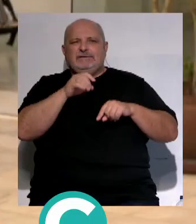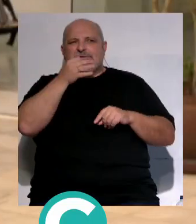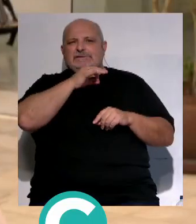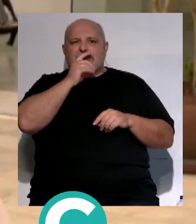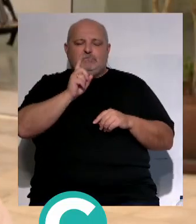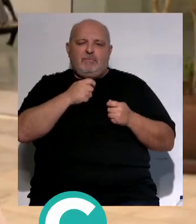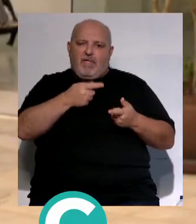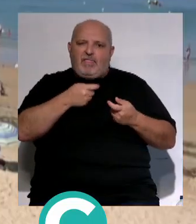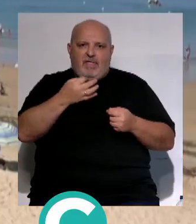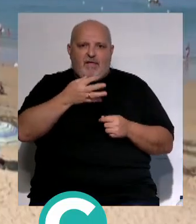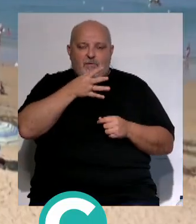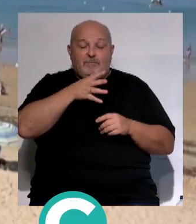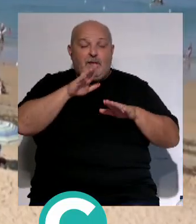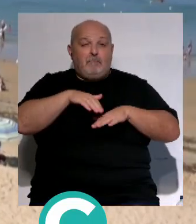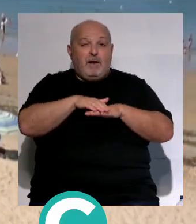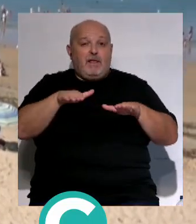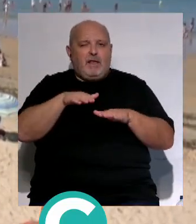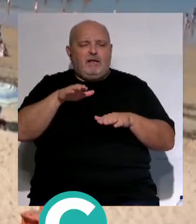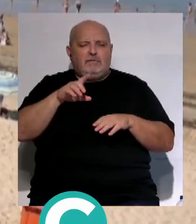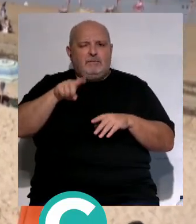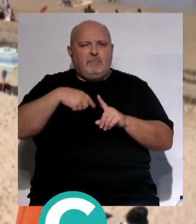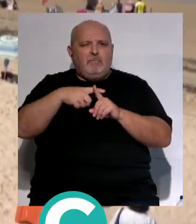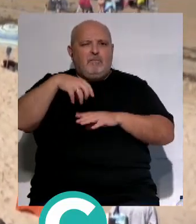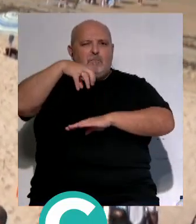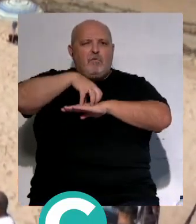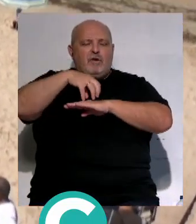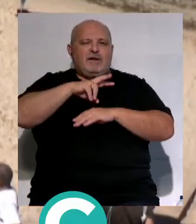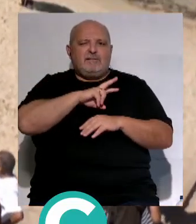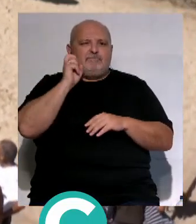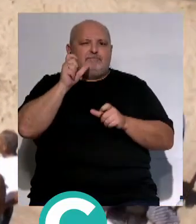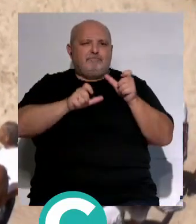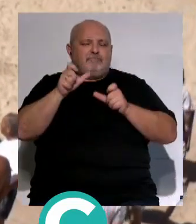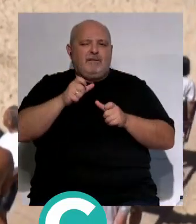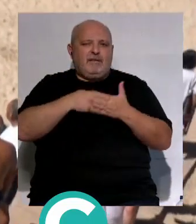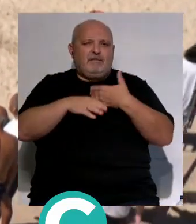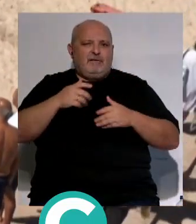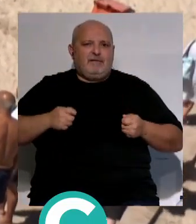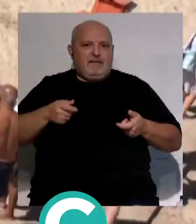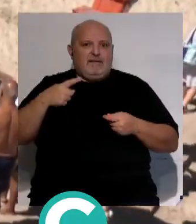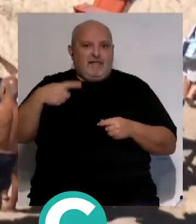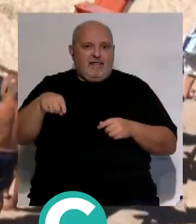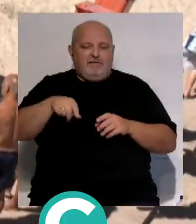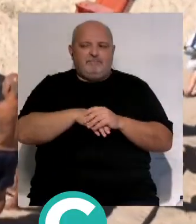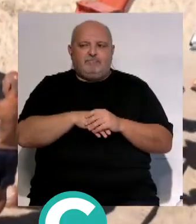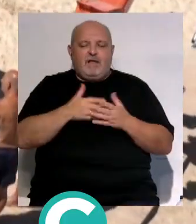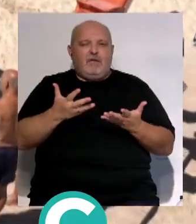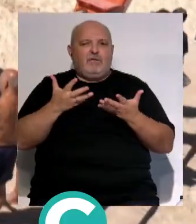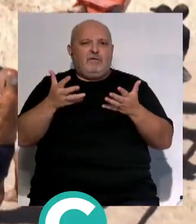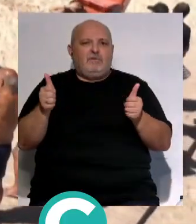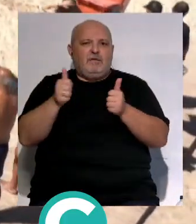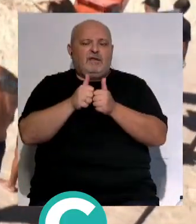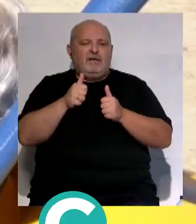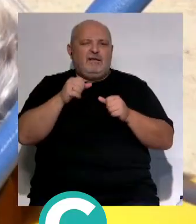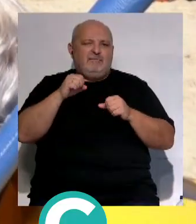residentes. Al llegar a la playa dispondrán del módulo reservado para personas con movilidad reducida y la ayuda de los